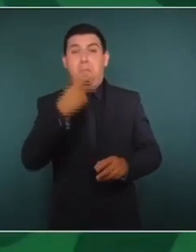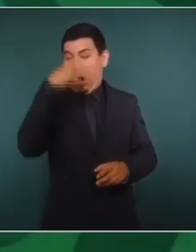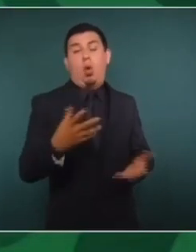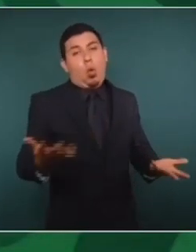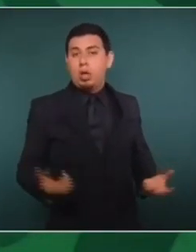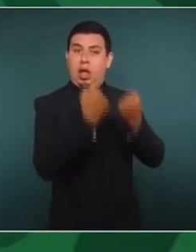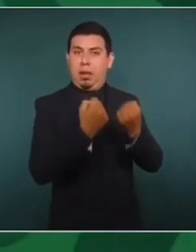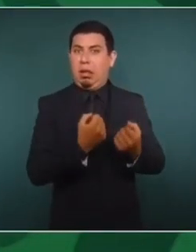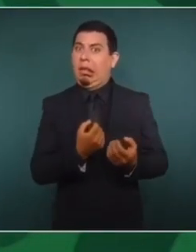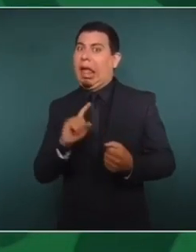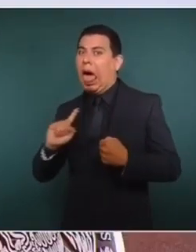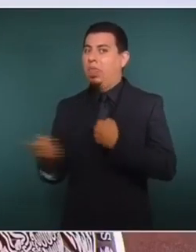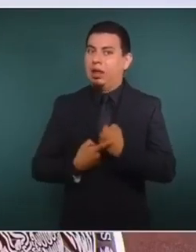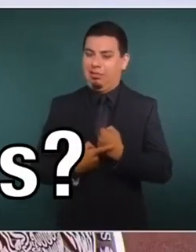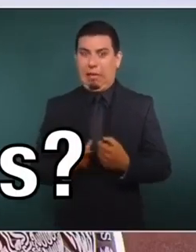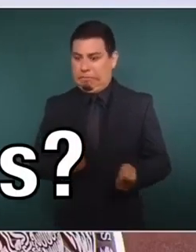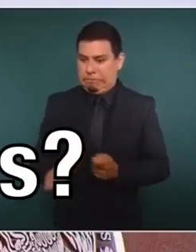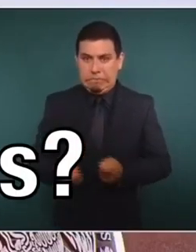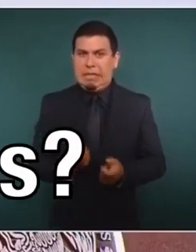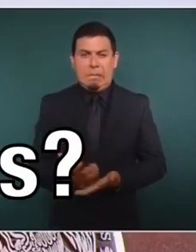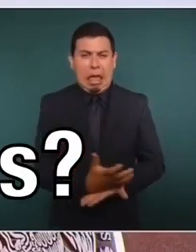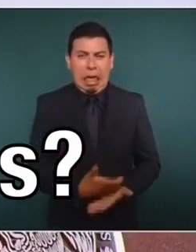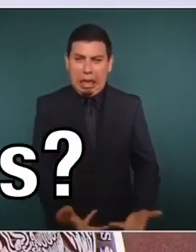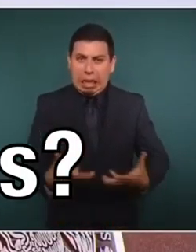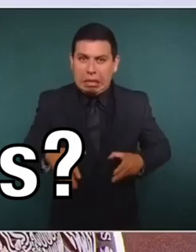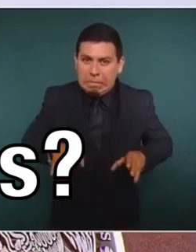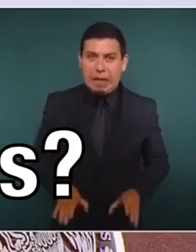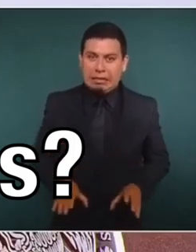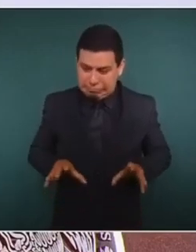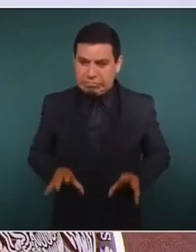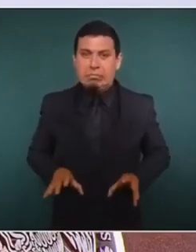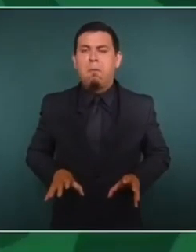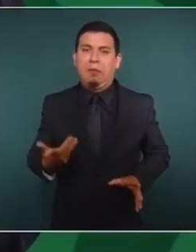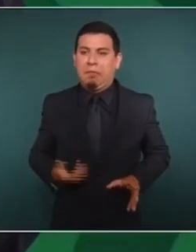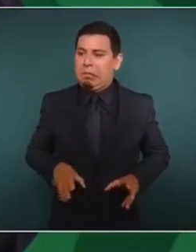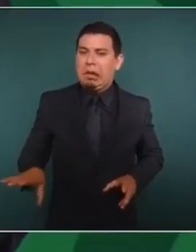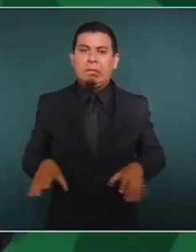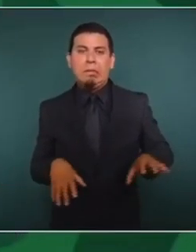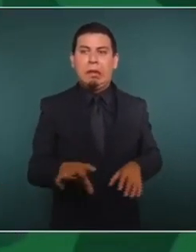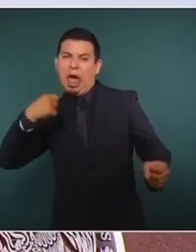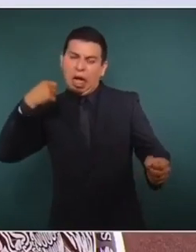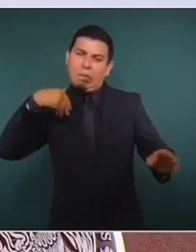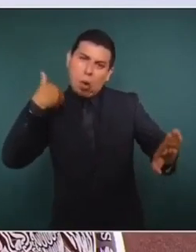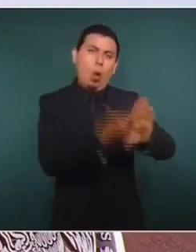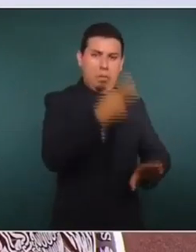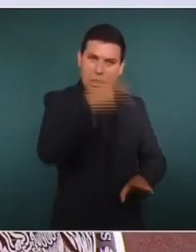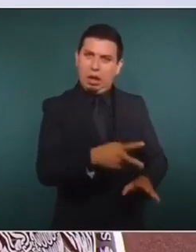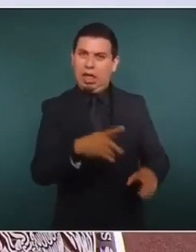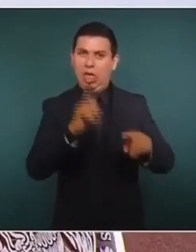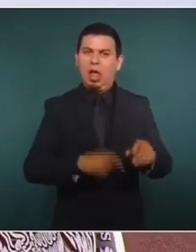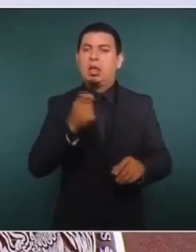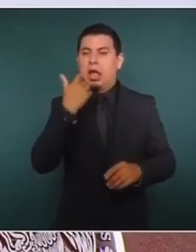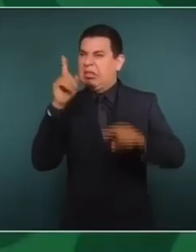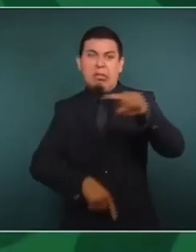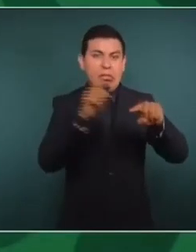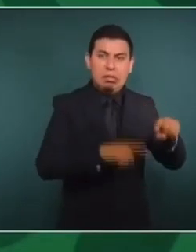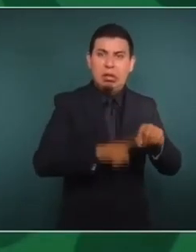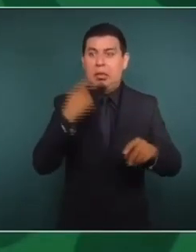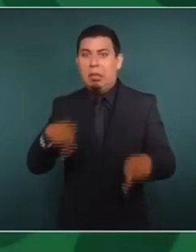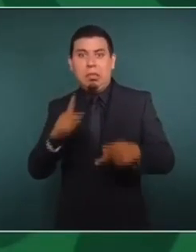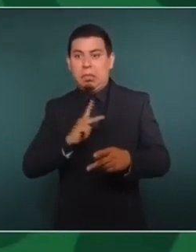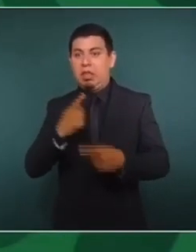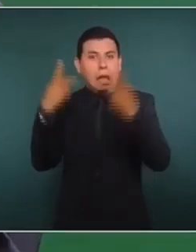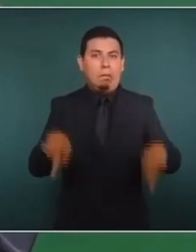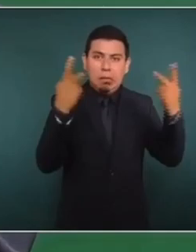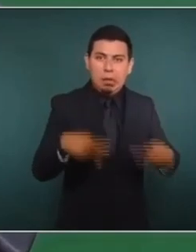sin duda, se usó dinero con ese propósito. Porque parte del acuerdo era que se iba a comprar